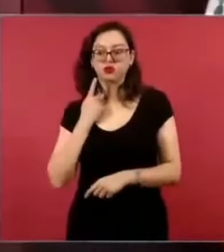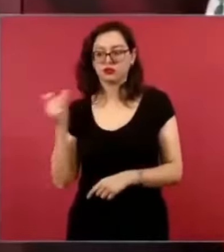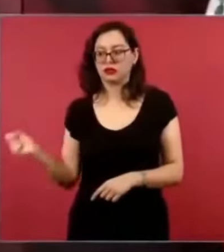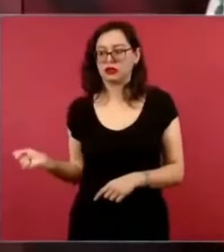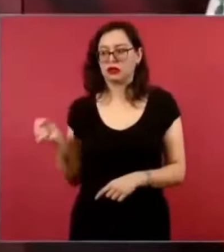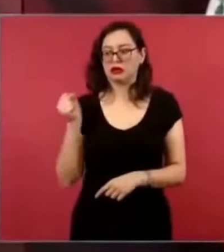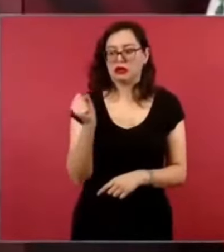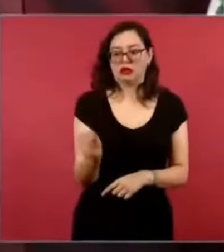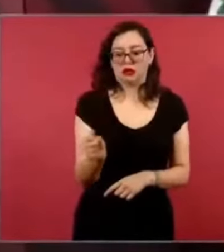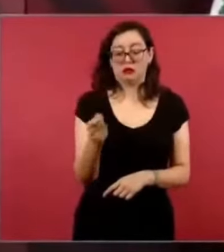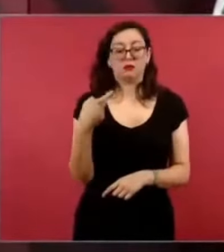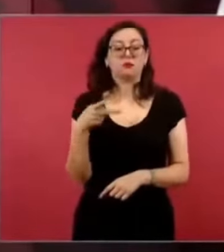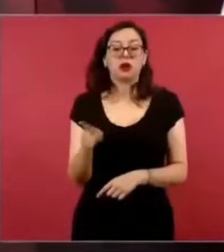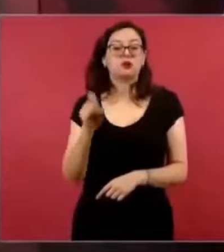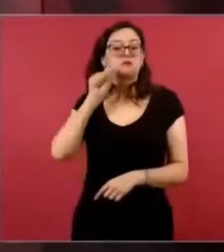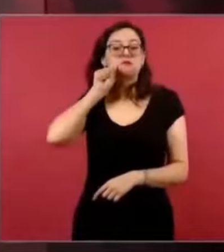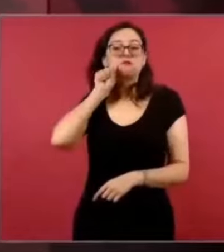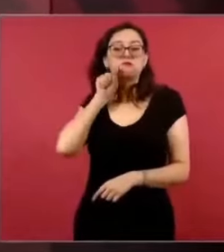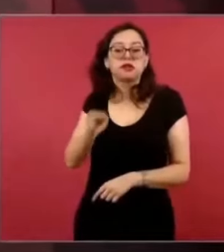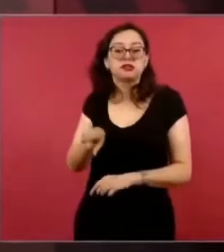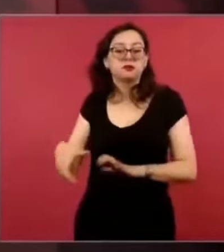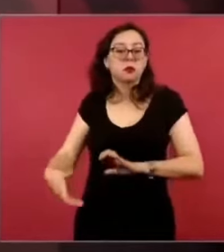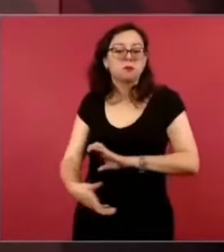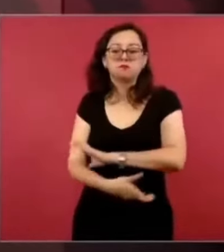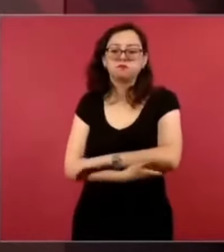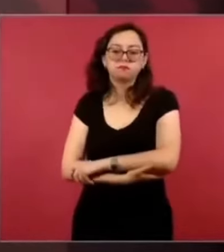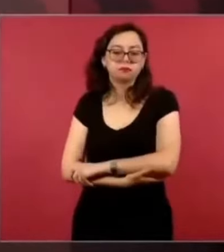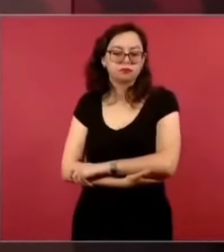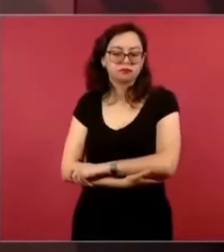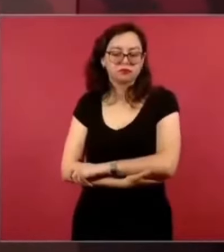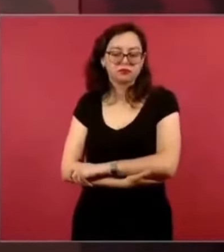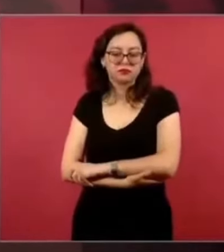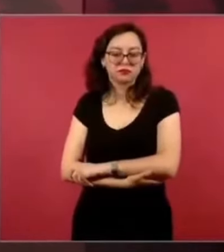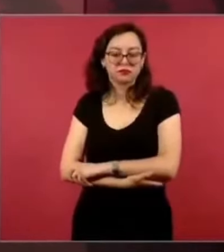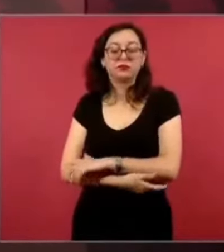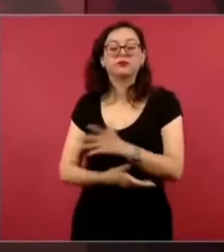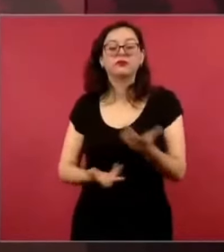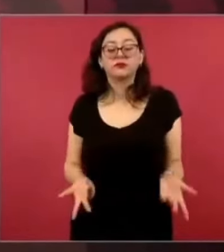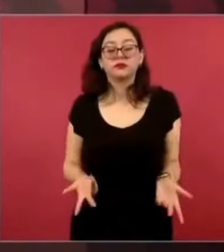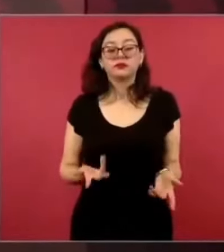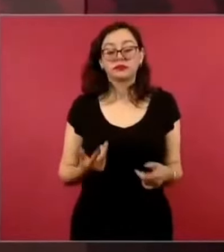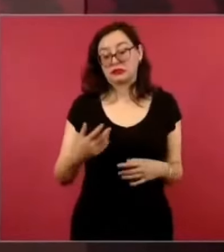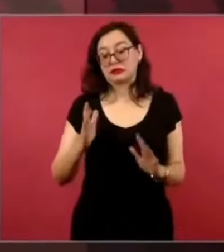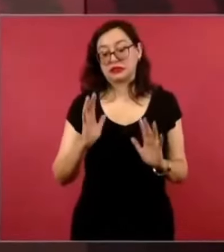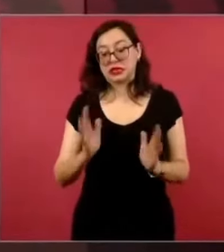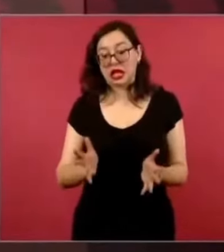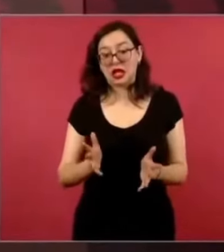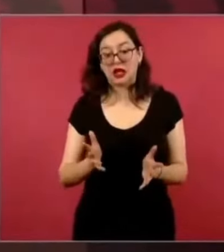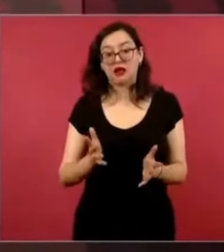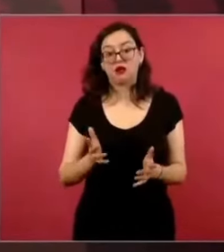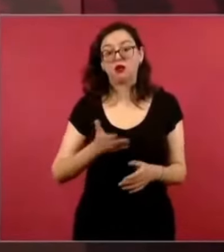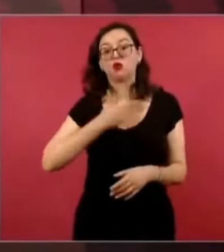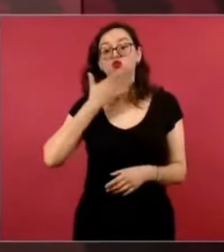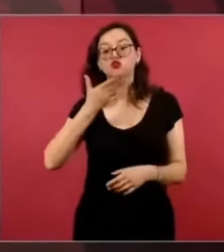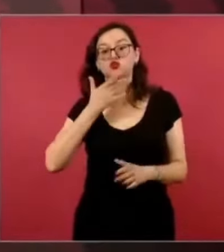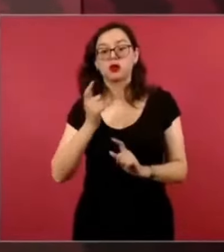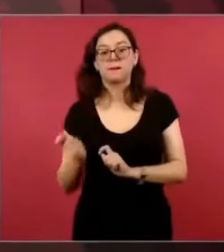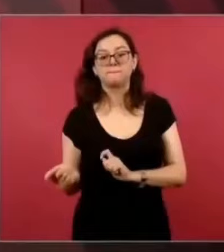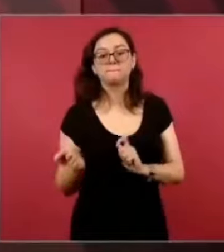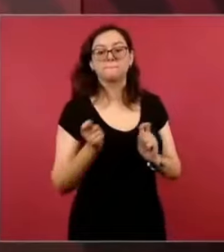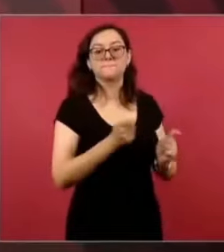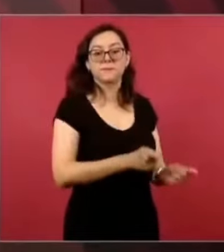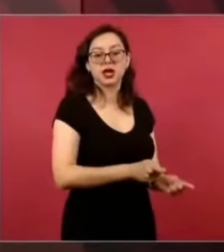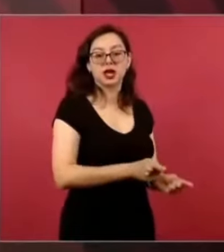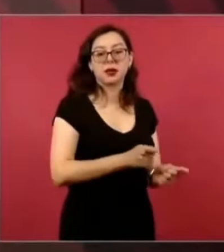donde uno u otro les representaba lo